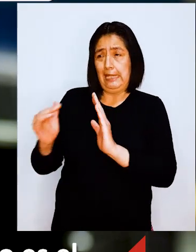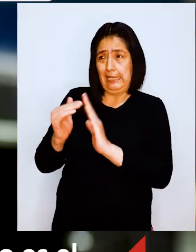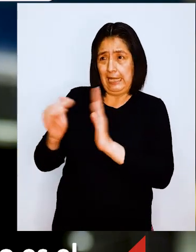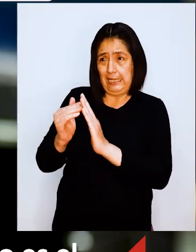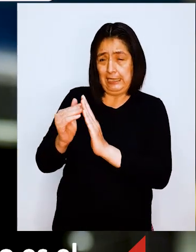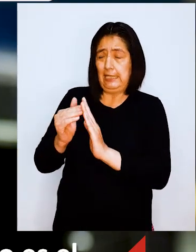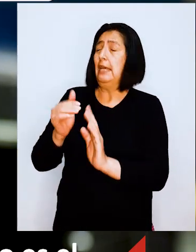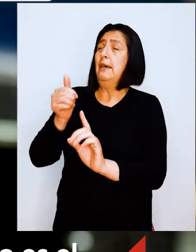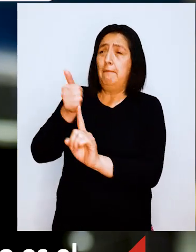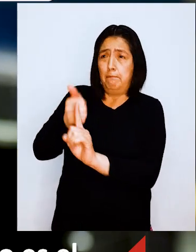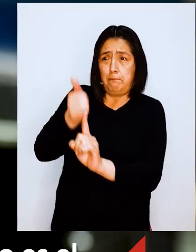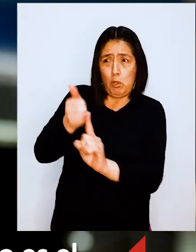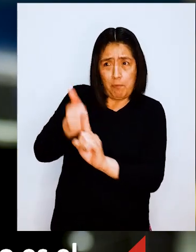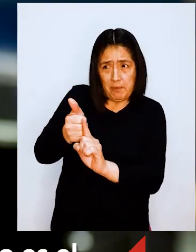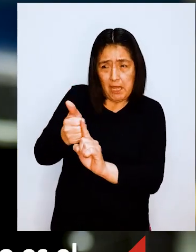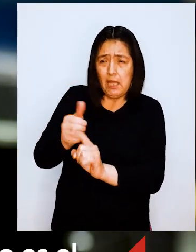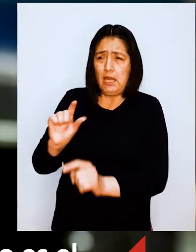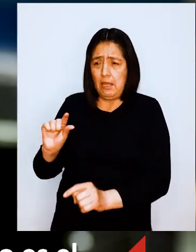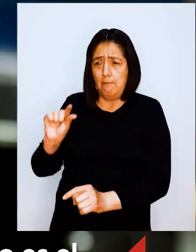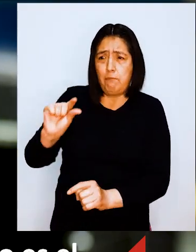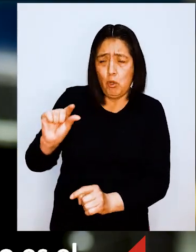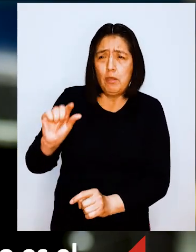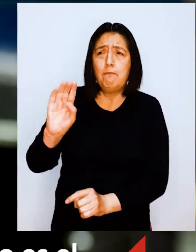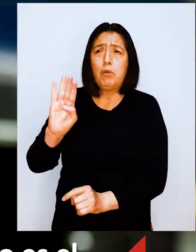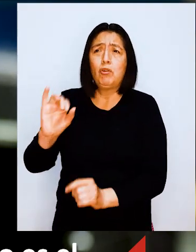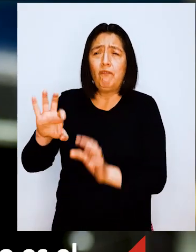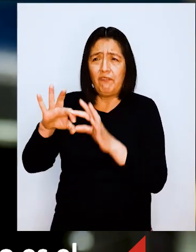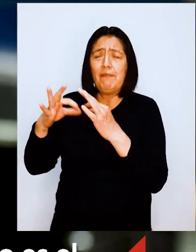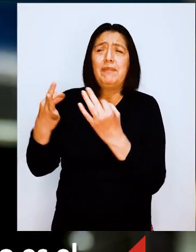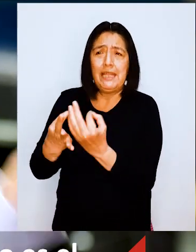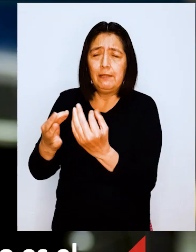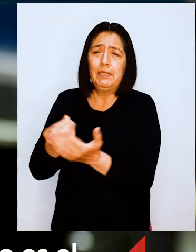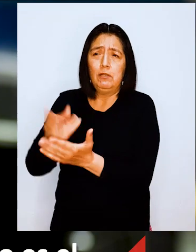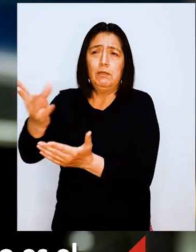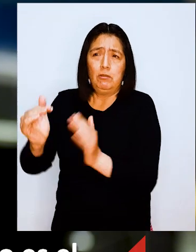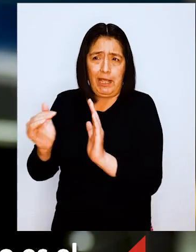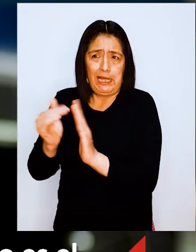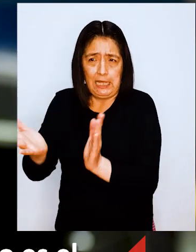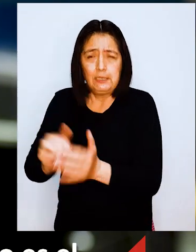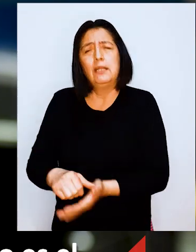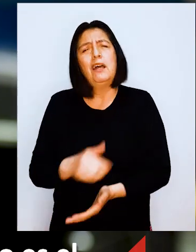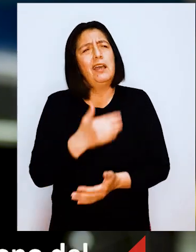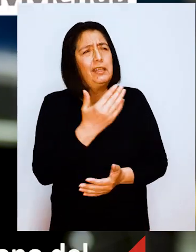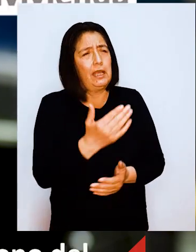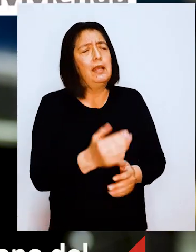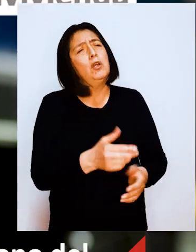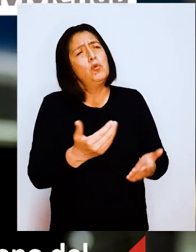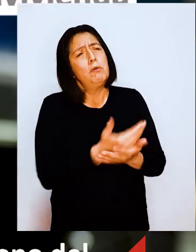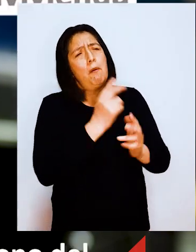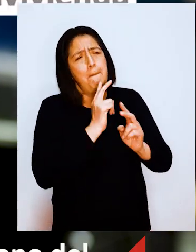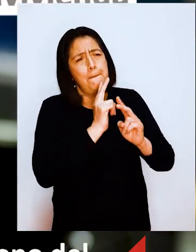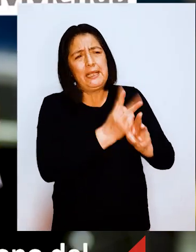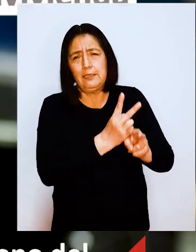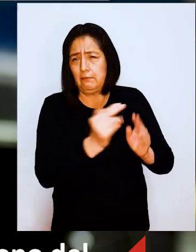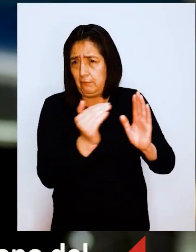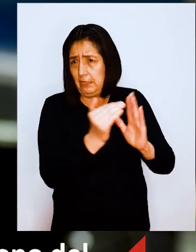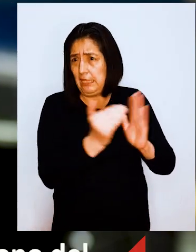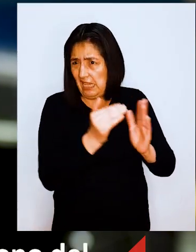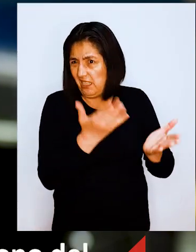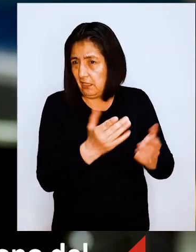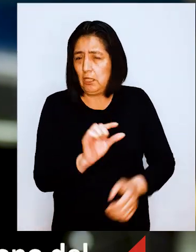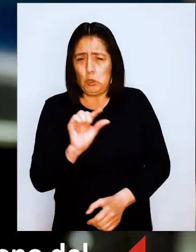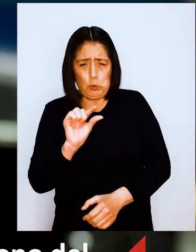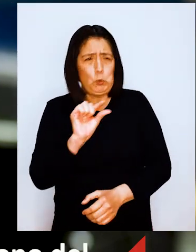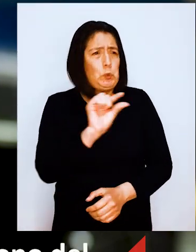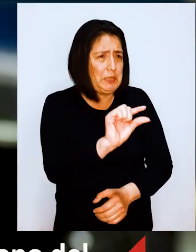Techo Propio, el subsidio es el bono familiar habitacional. En el caso del nuevo Crédito Mi Vivienda, los